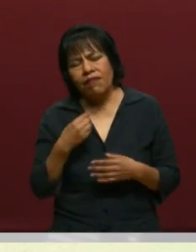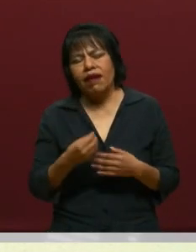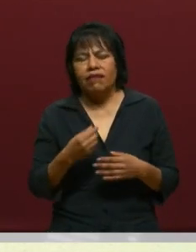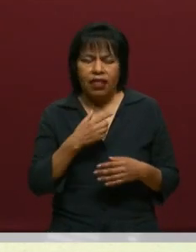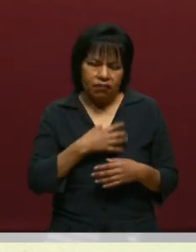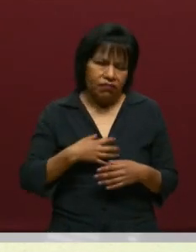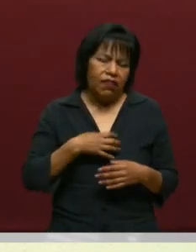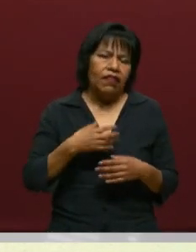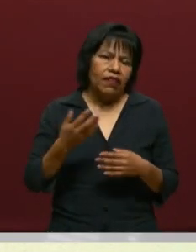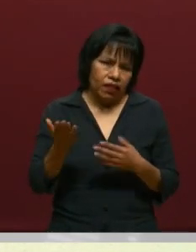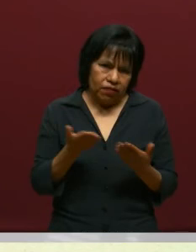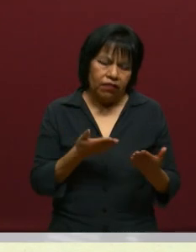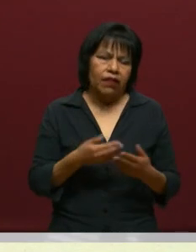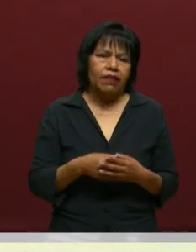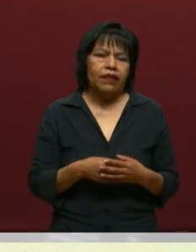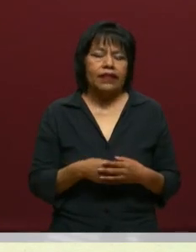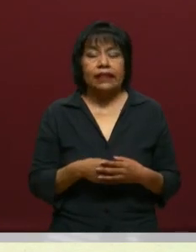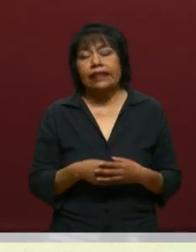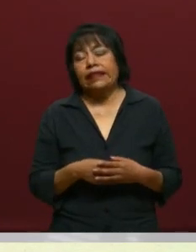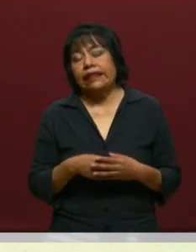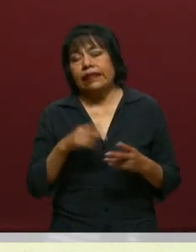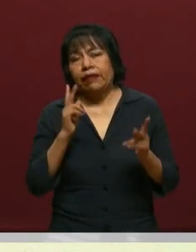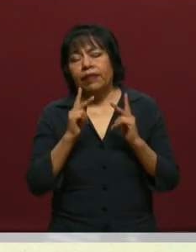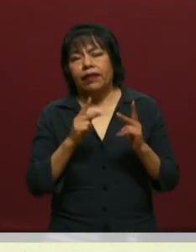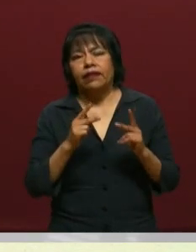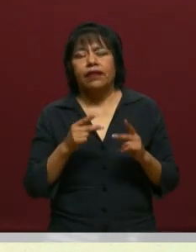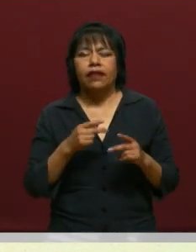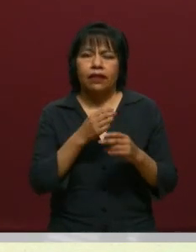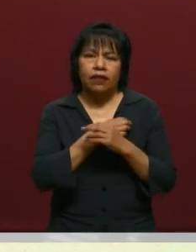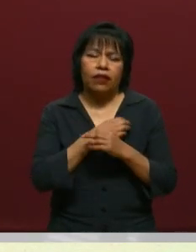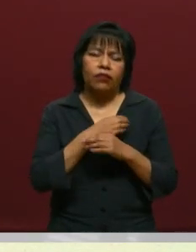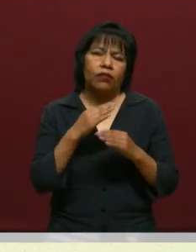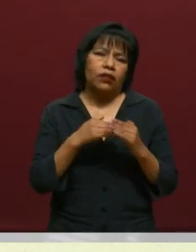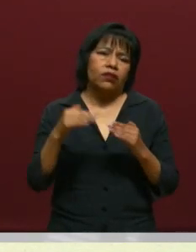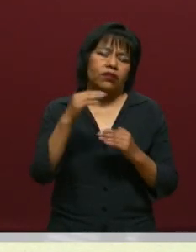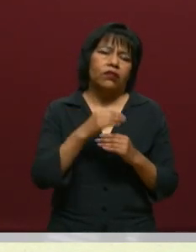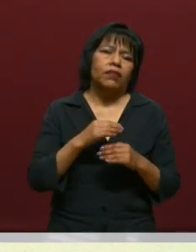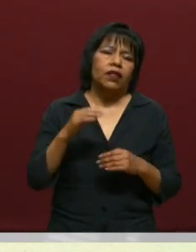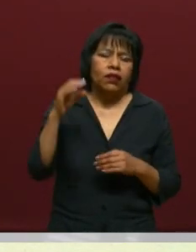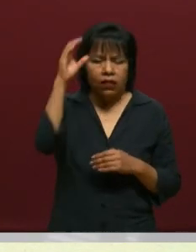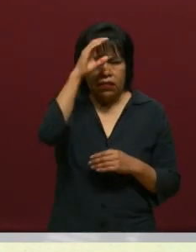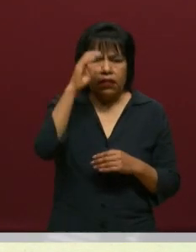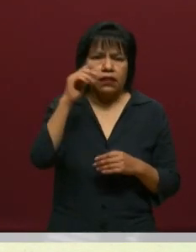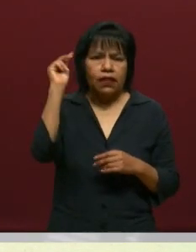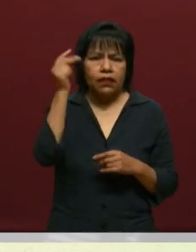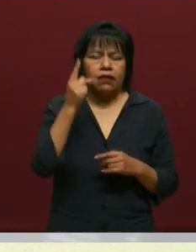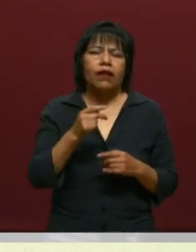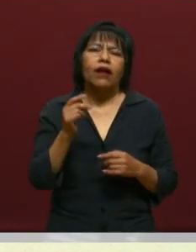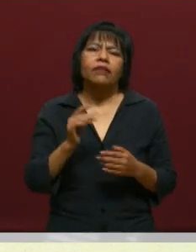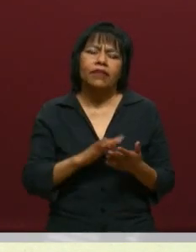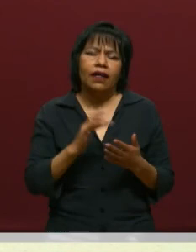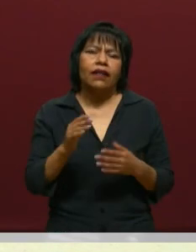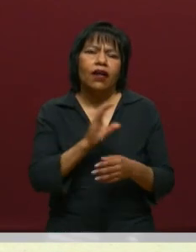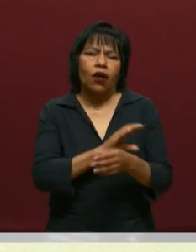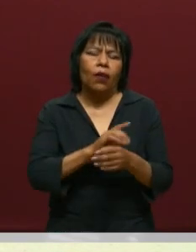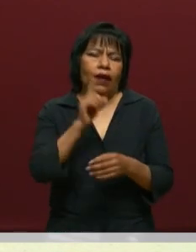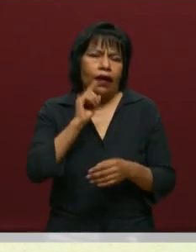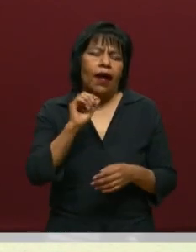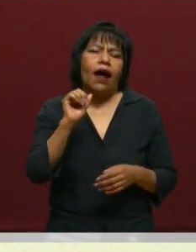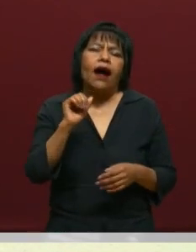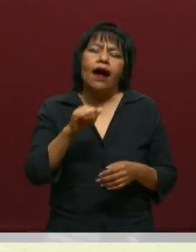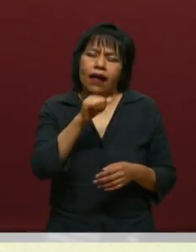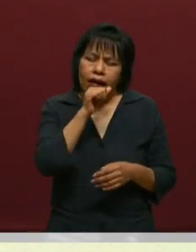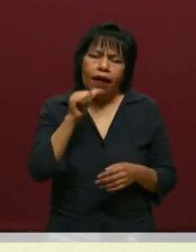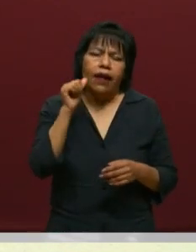nuevamente y hablando de educación superior, ciencia y tecnología. Muchísimas gracias, gracias también, despido a mi compañera Alejandra